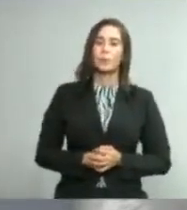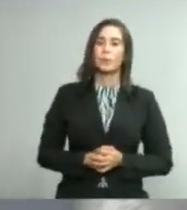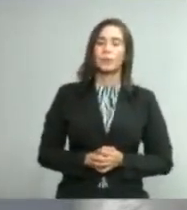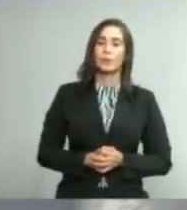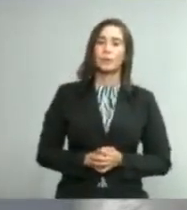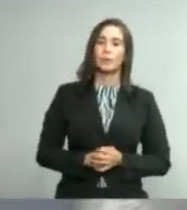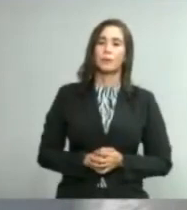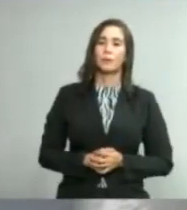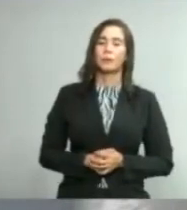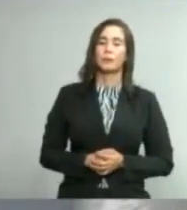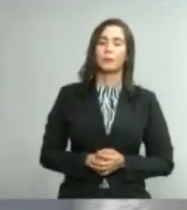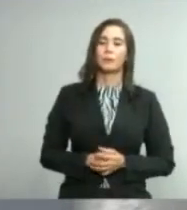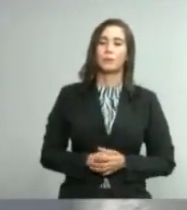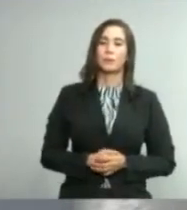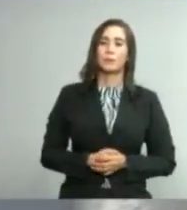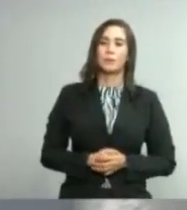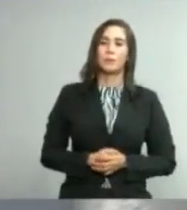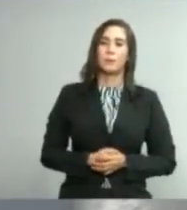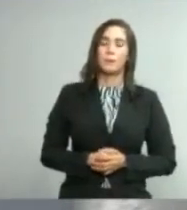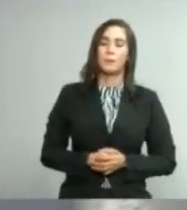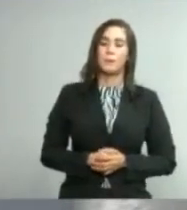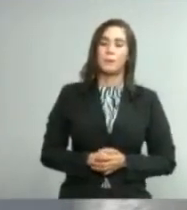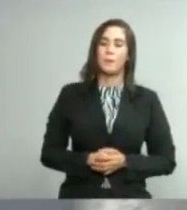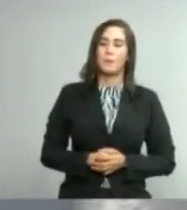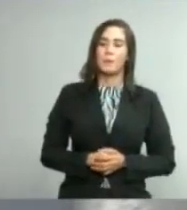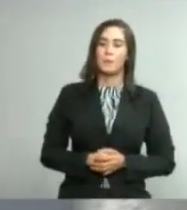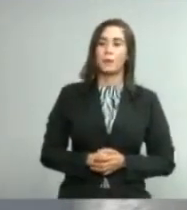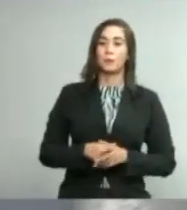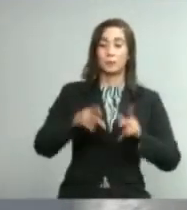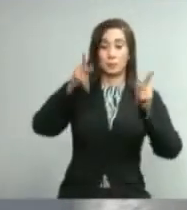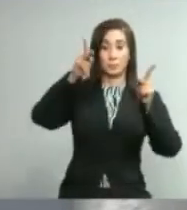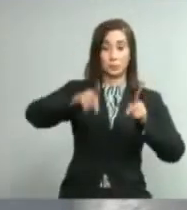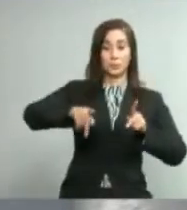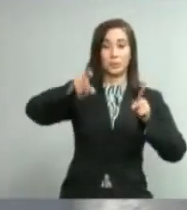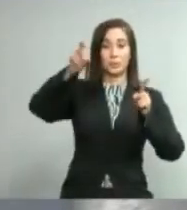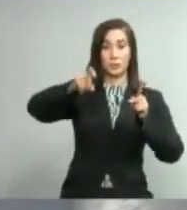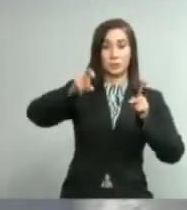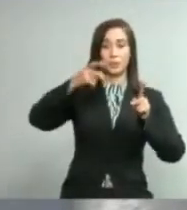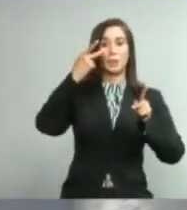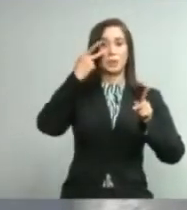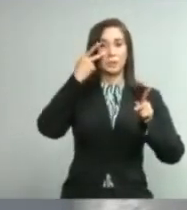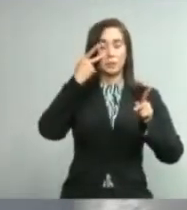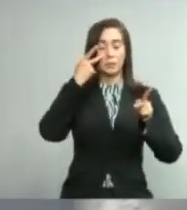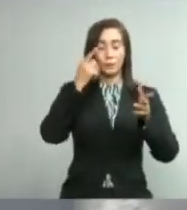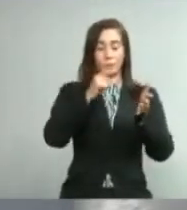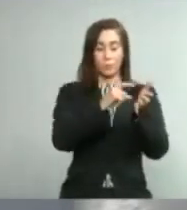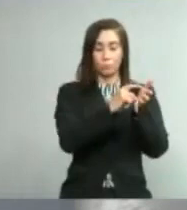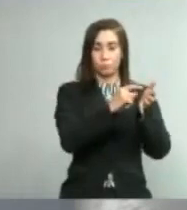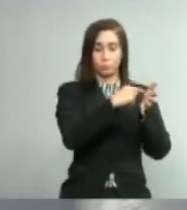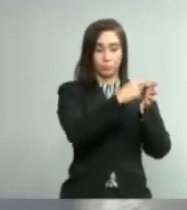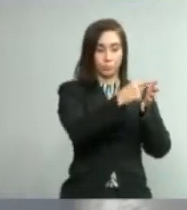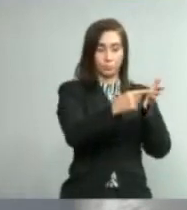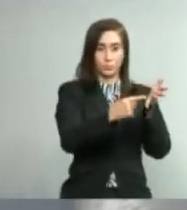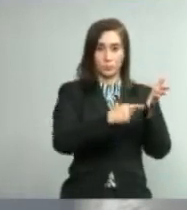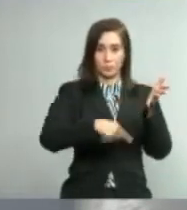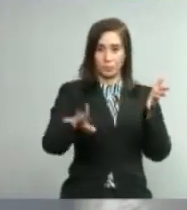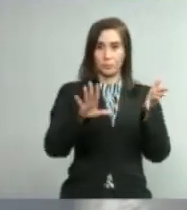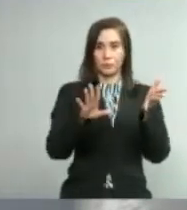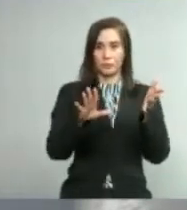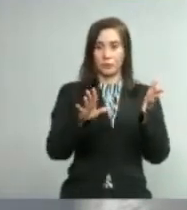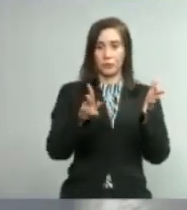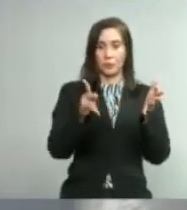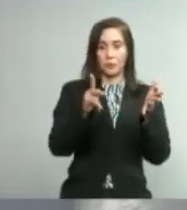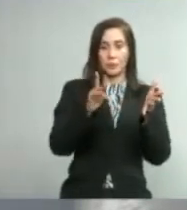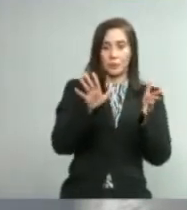que aquí como les señalaba en el nuevo manual de procedimiento ya está siendo